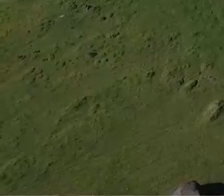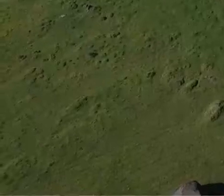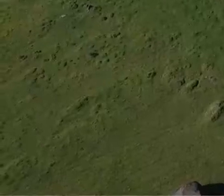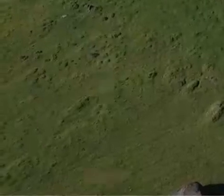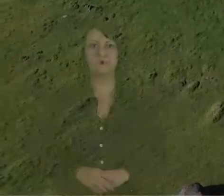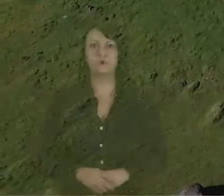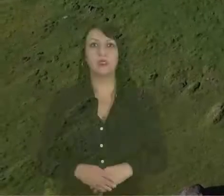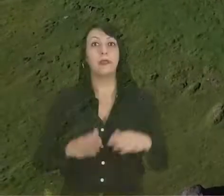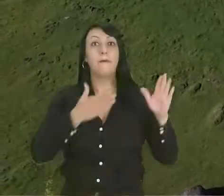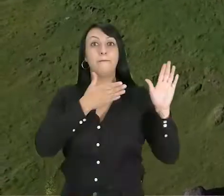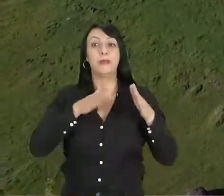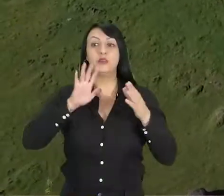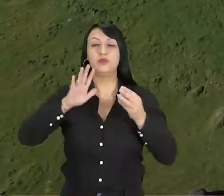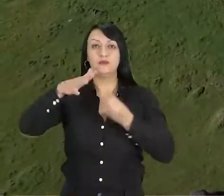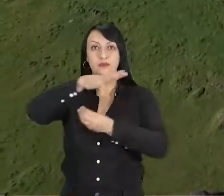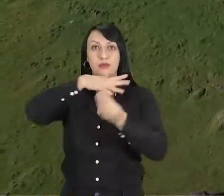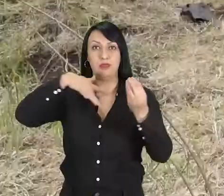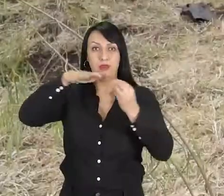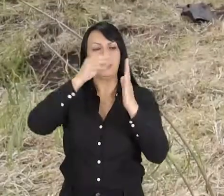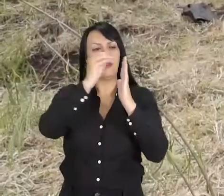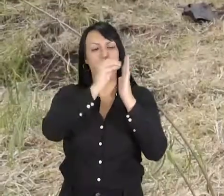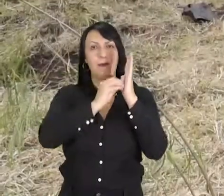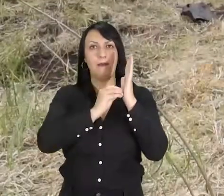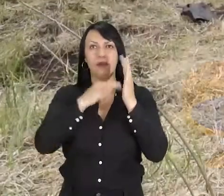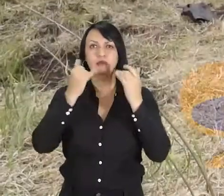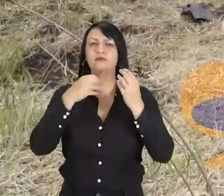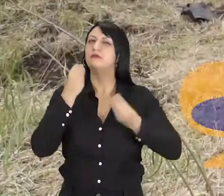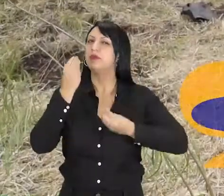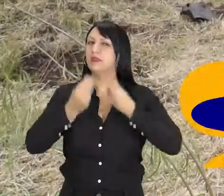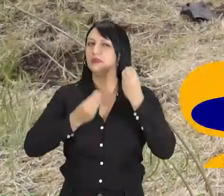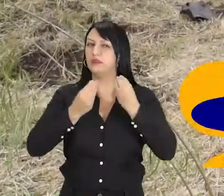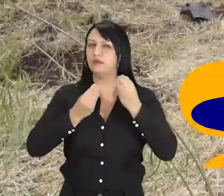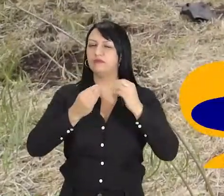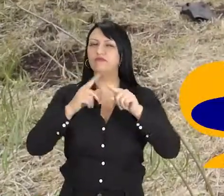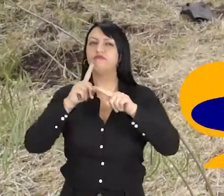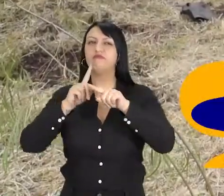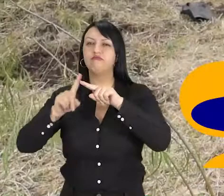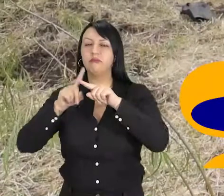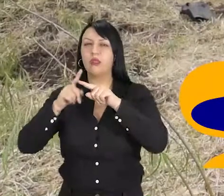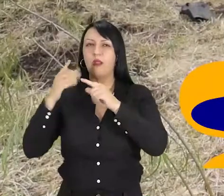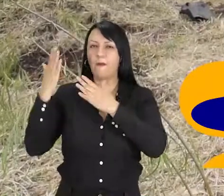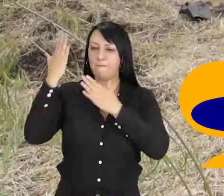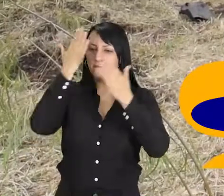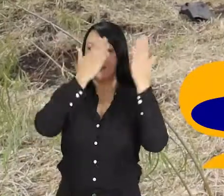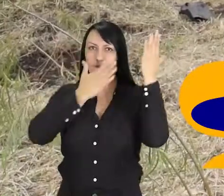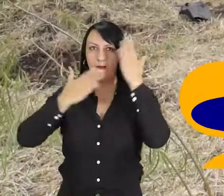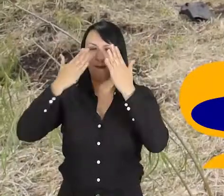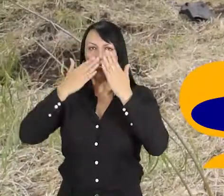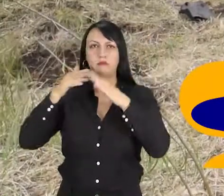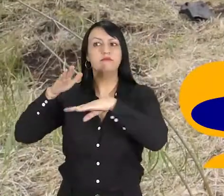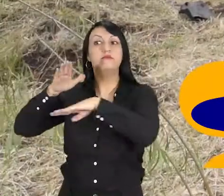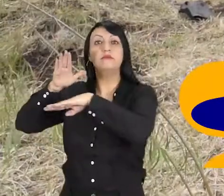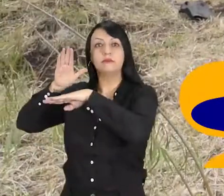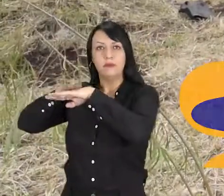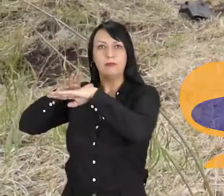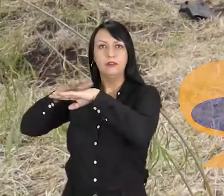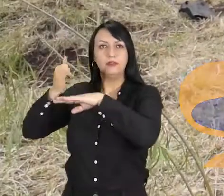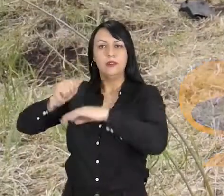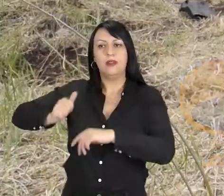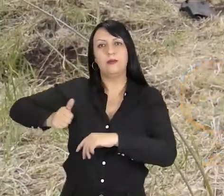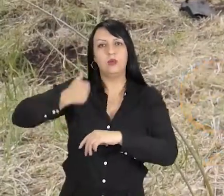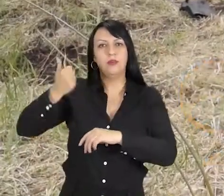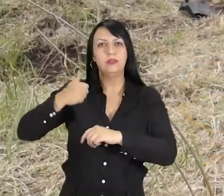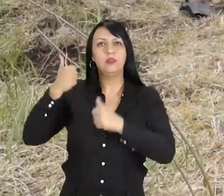Dentro del plan de manejo ambiental de la obra, en el patio taller se realizaron unos apeos, los cuales contaron con el permiso